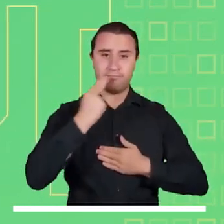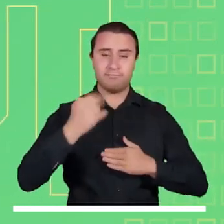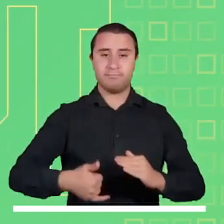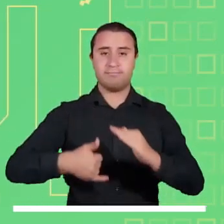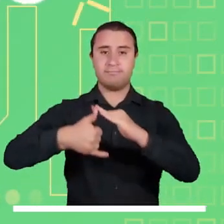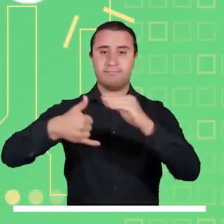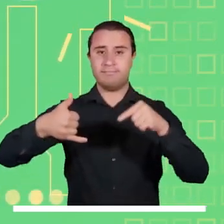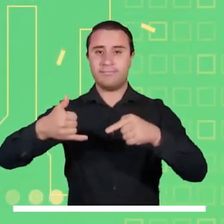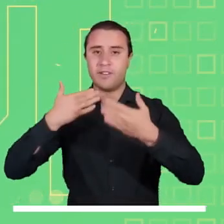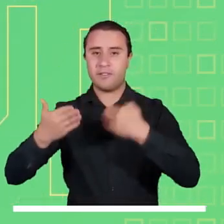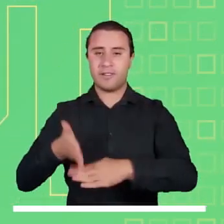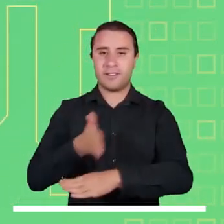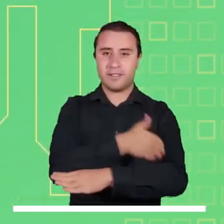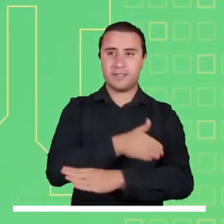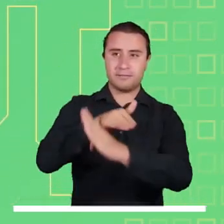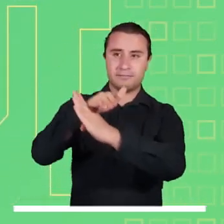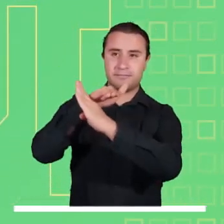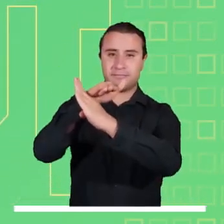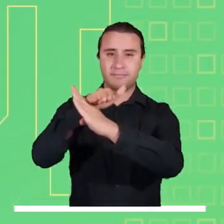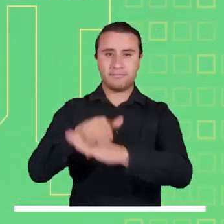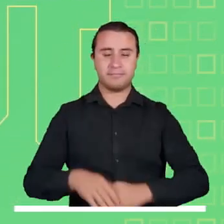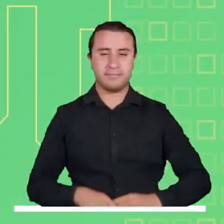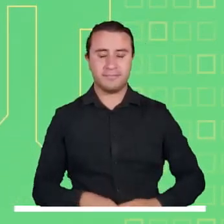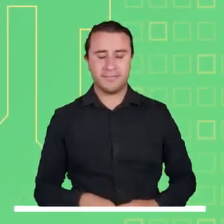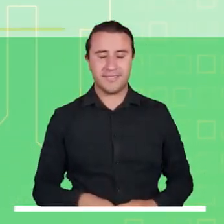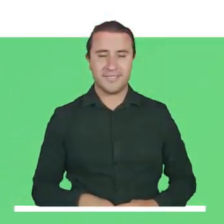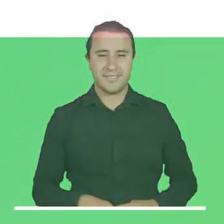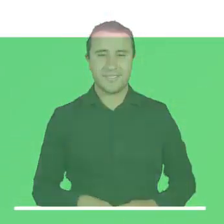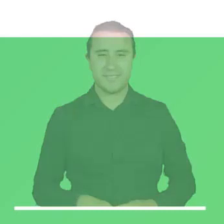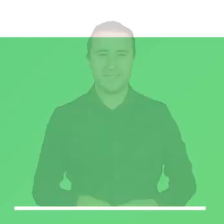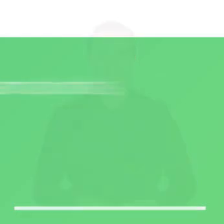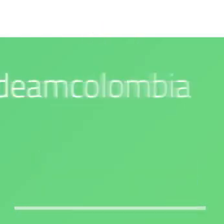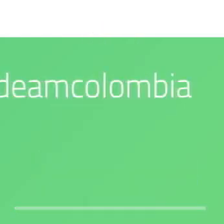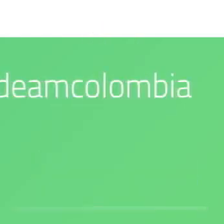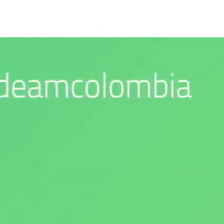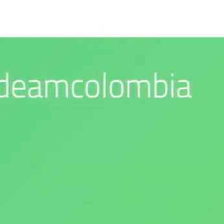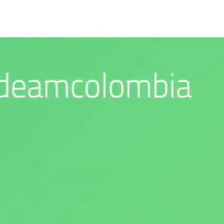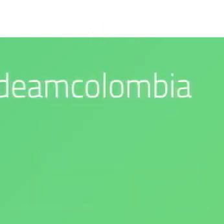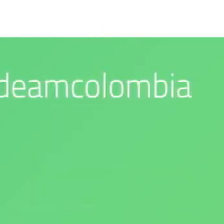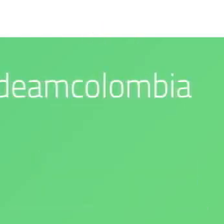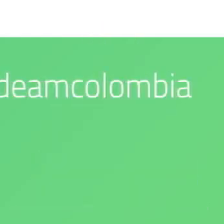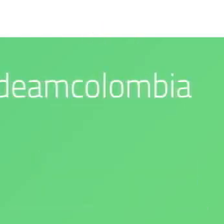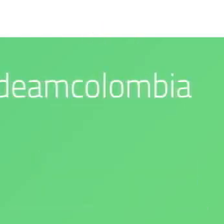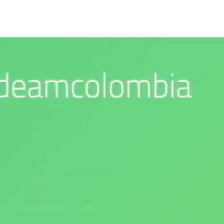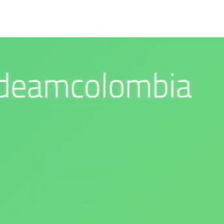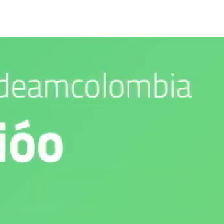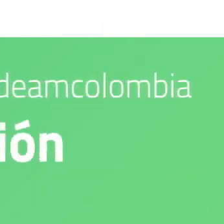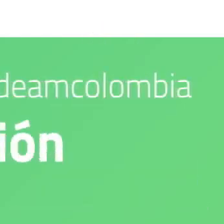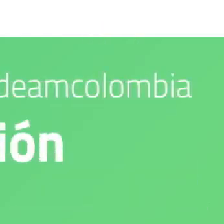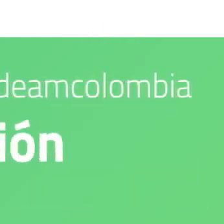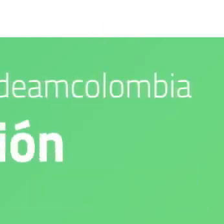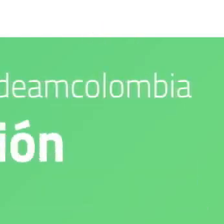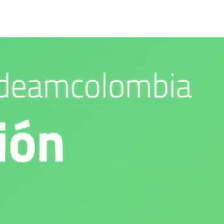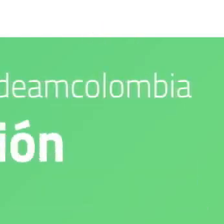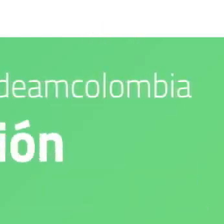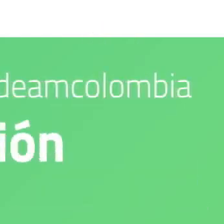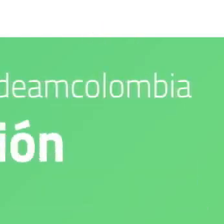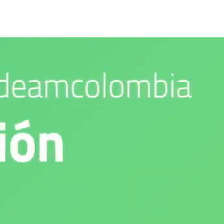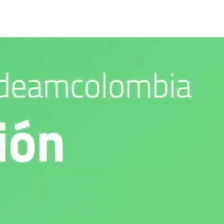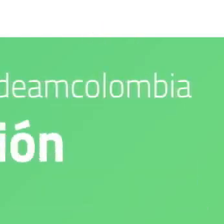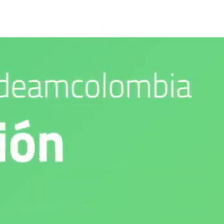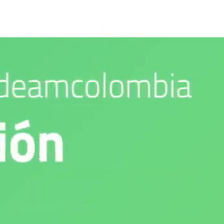Los esperamos en nuestras redes sociales. Nuestro compromiso es con el medio ambiente. IDEAM es confianza y